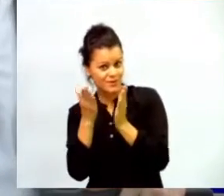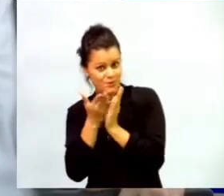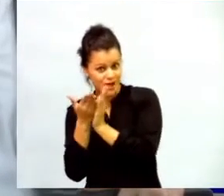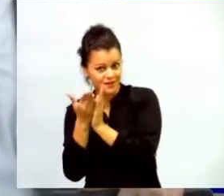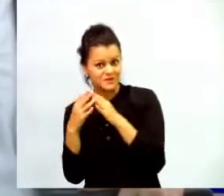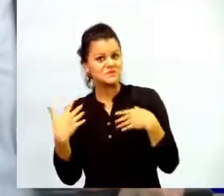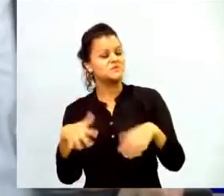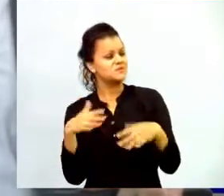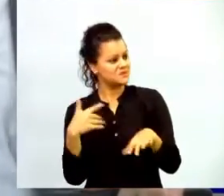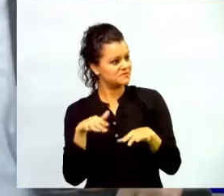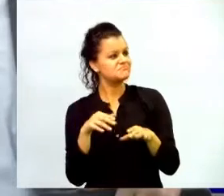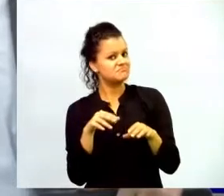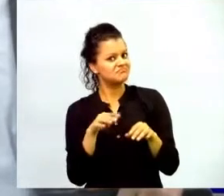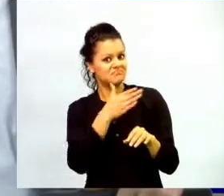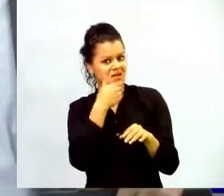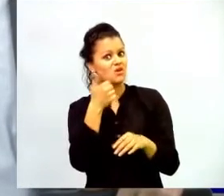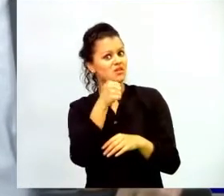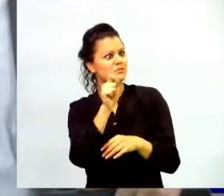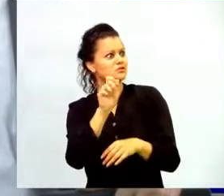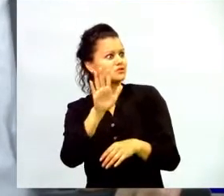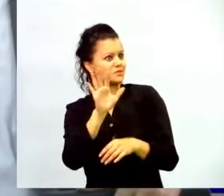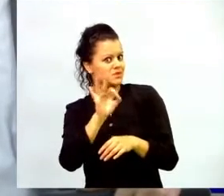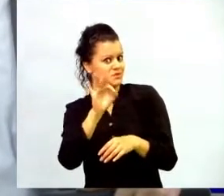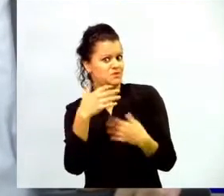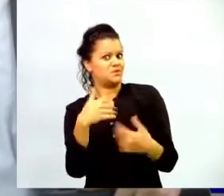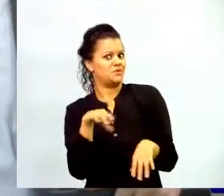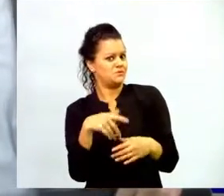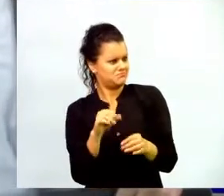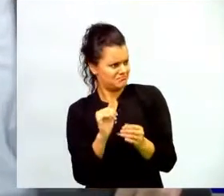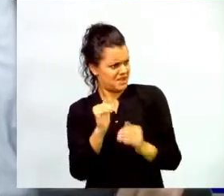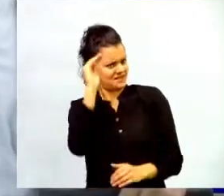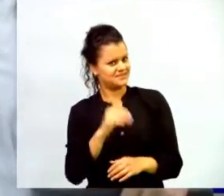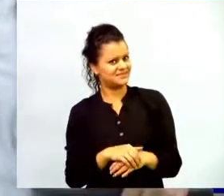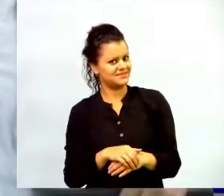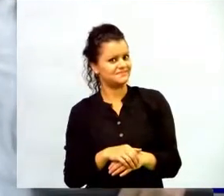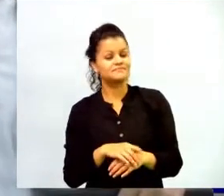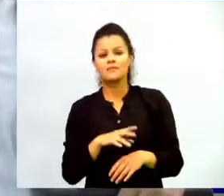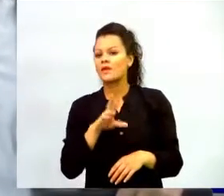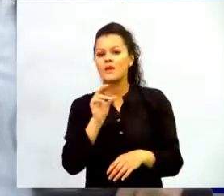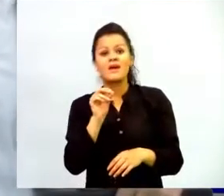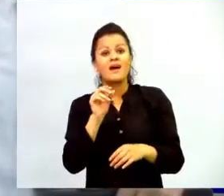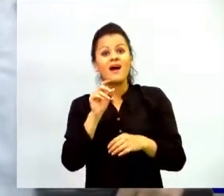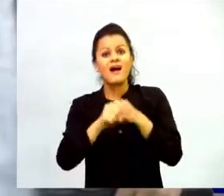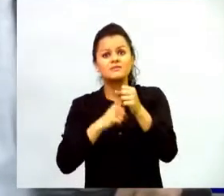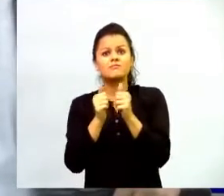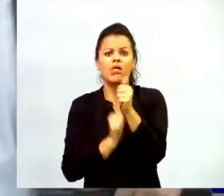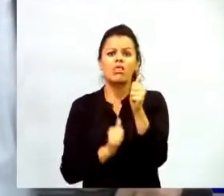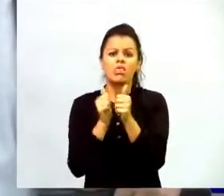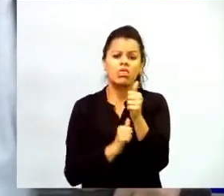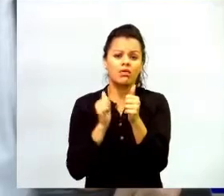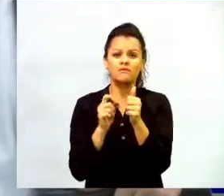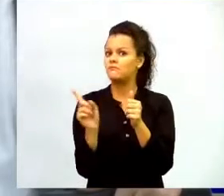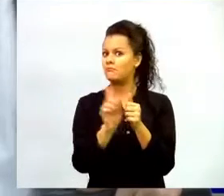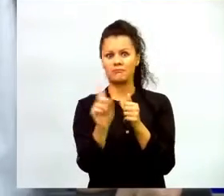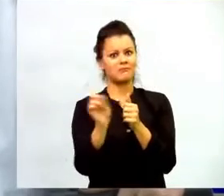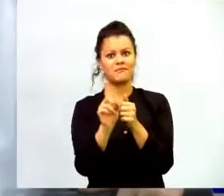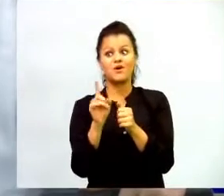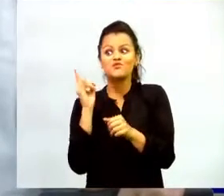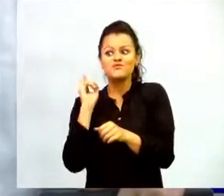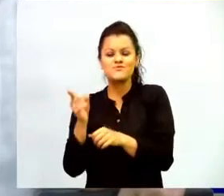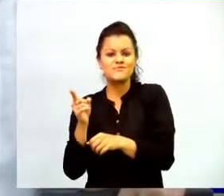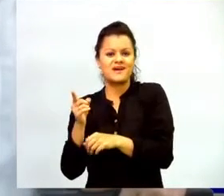repiten años más de 160.000 estudiantes en Colombia a través del uso de la tecnología en su proceso educativo